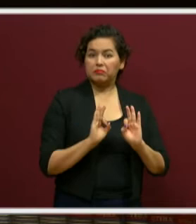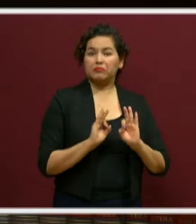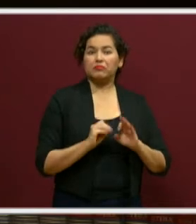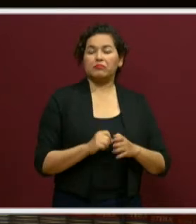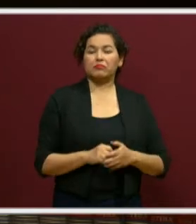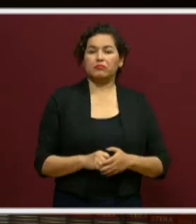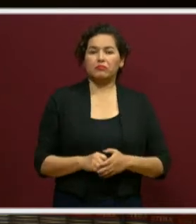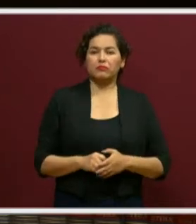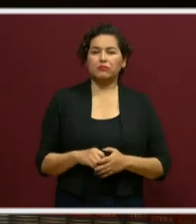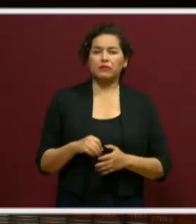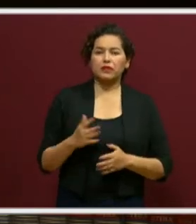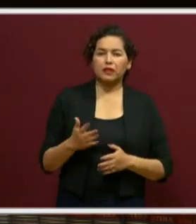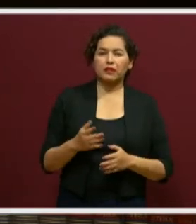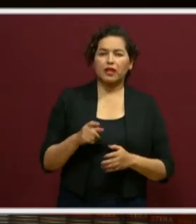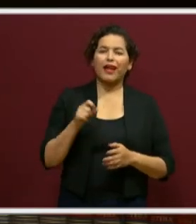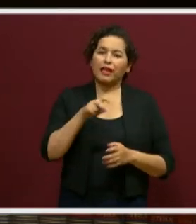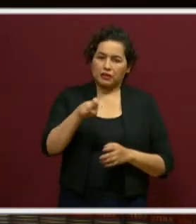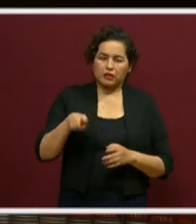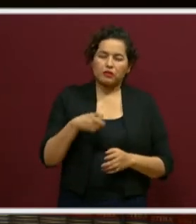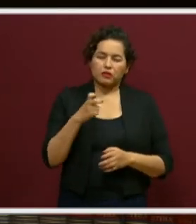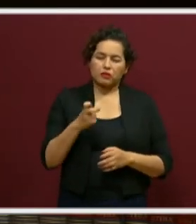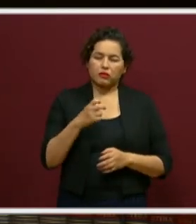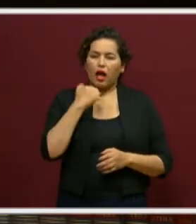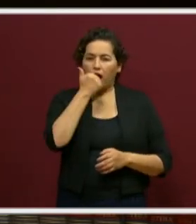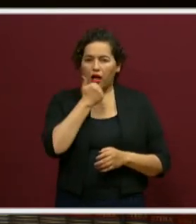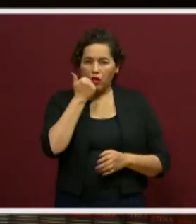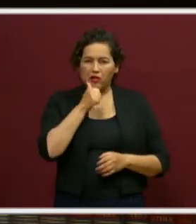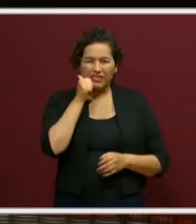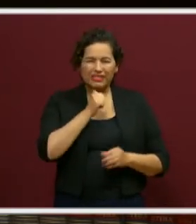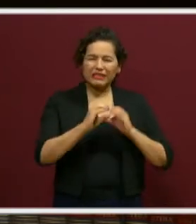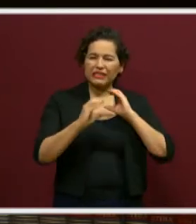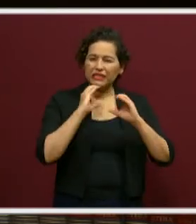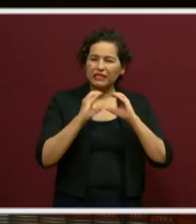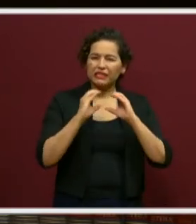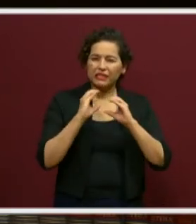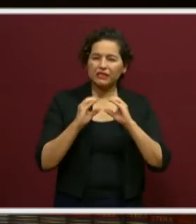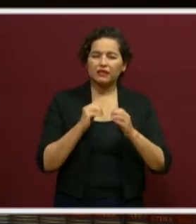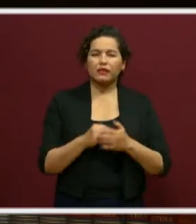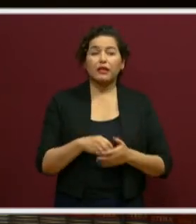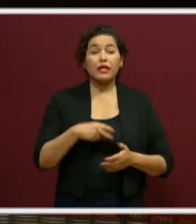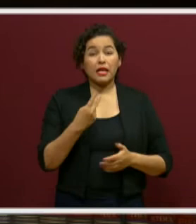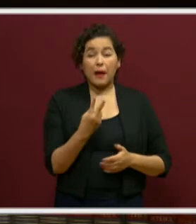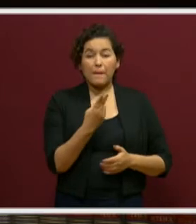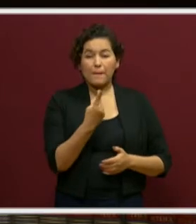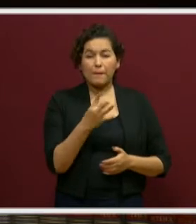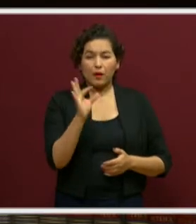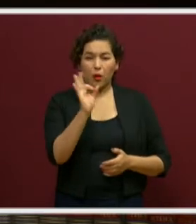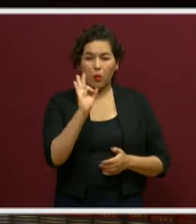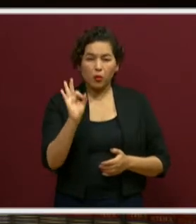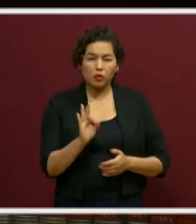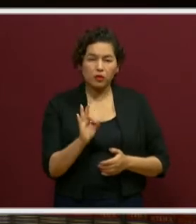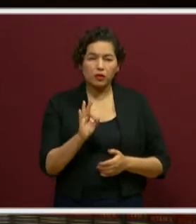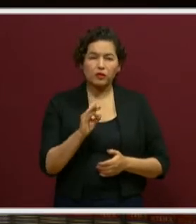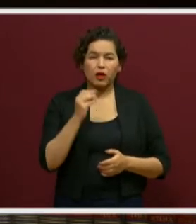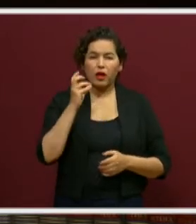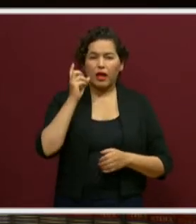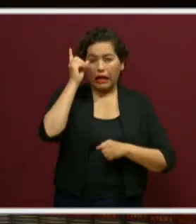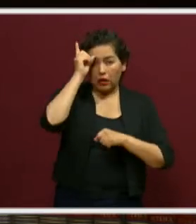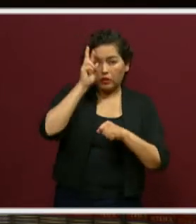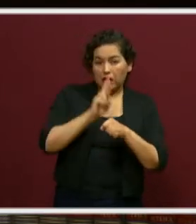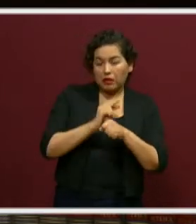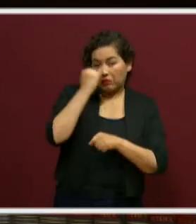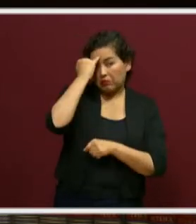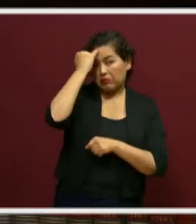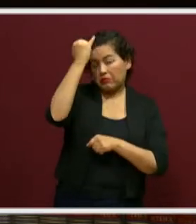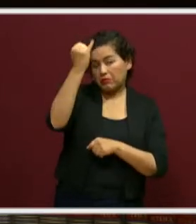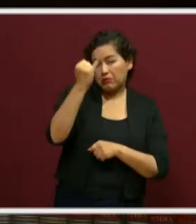que se mantuvo siempre una comunicación. Y el 25% de los directores consideró que el